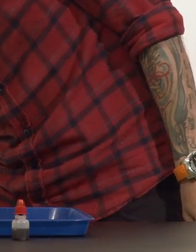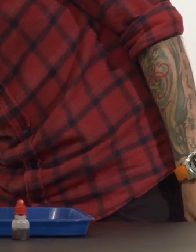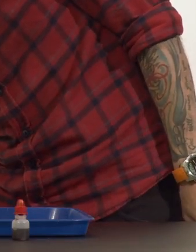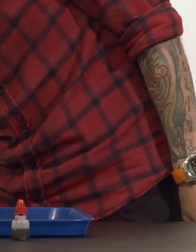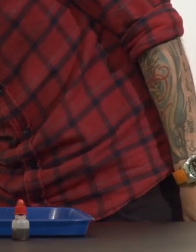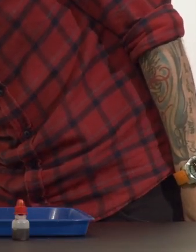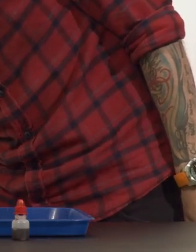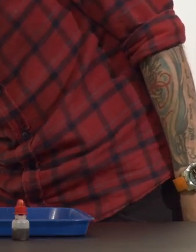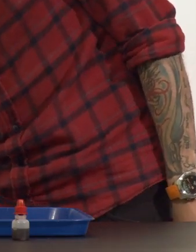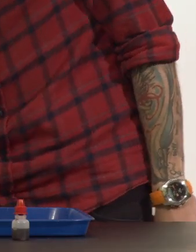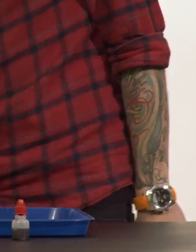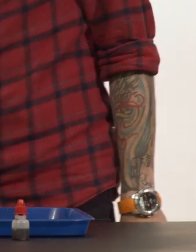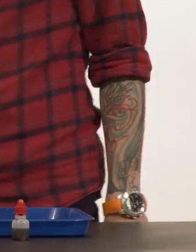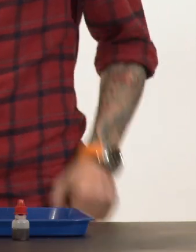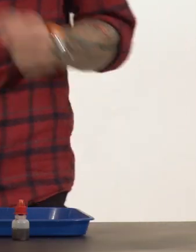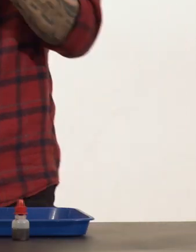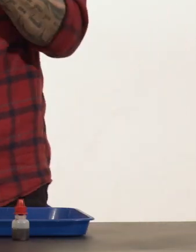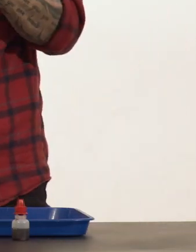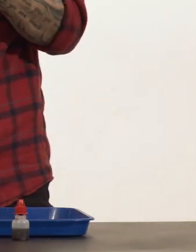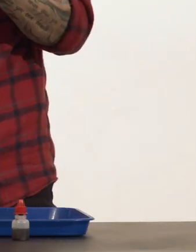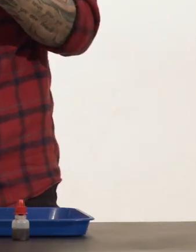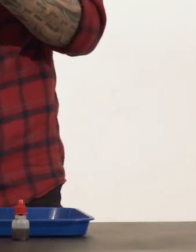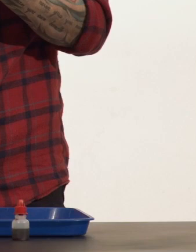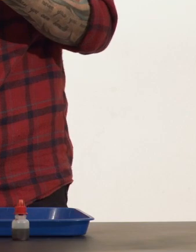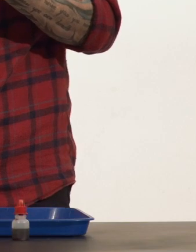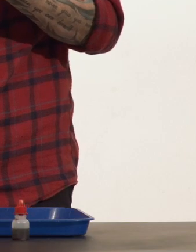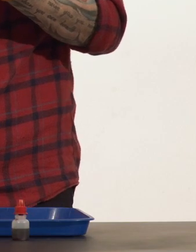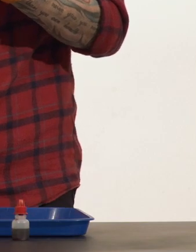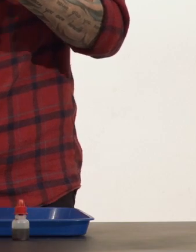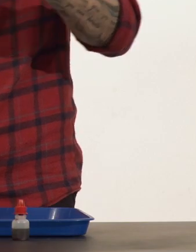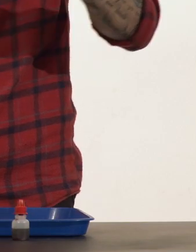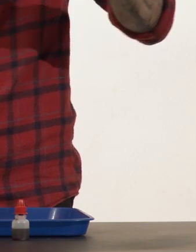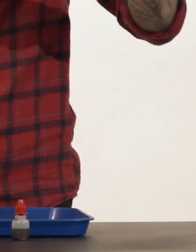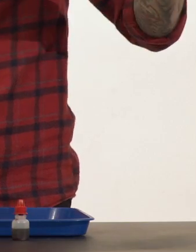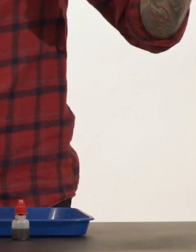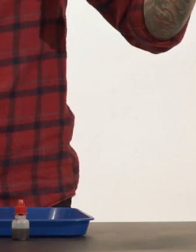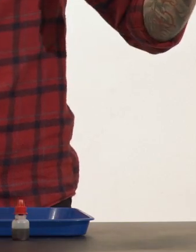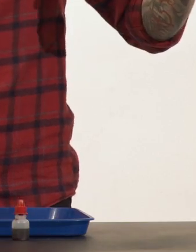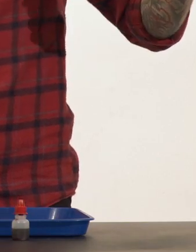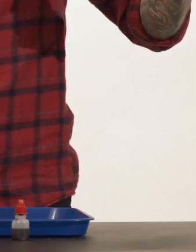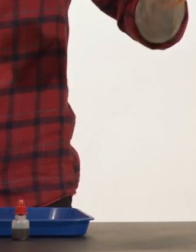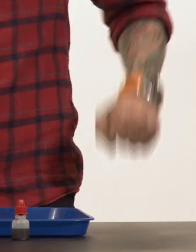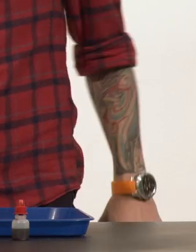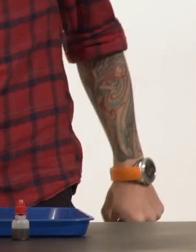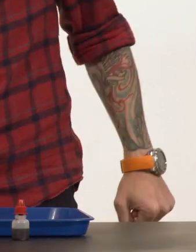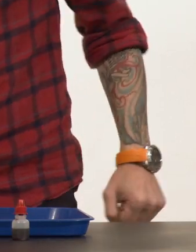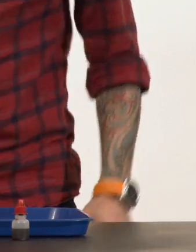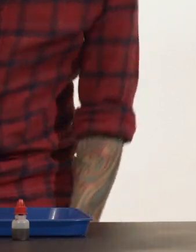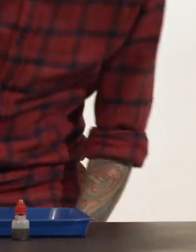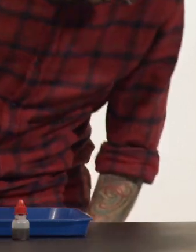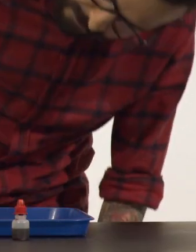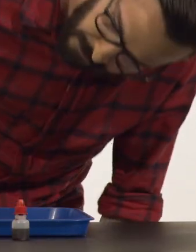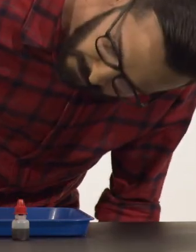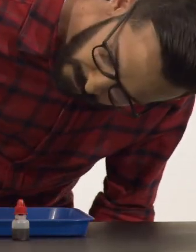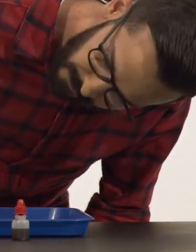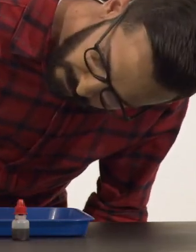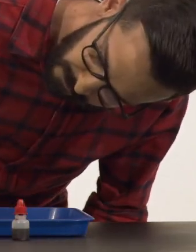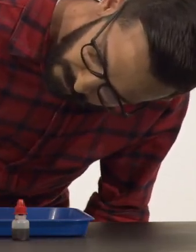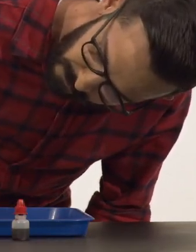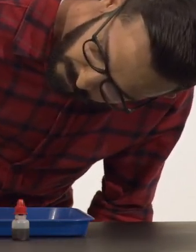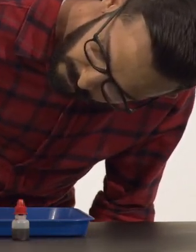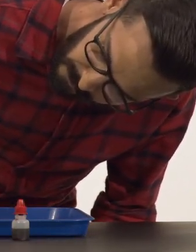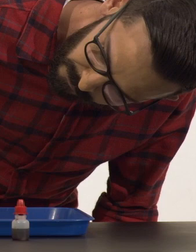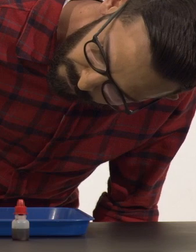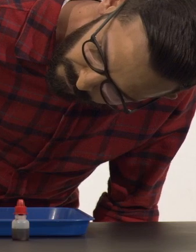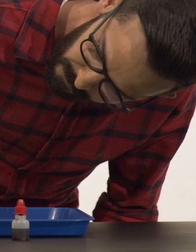agua fría las moléculas están muy juntas y en el agua caliente las moléculas están muy separadas. Si nosotros, Santi,